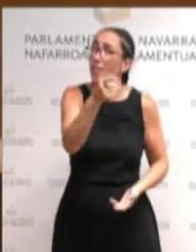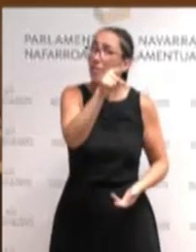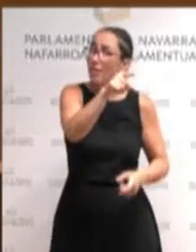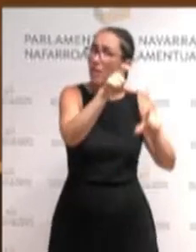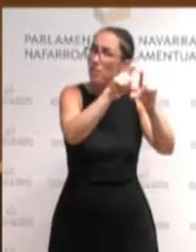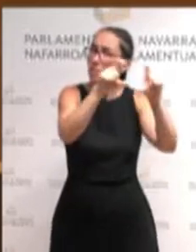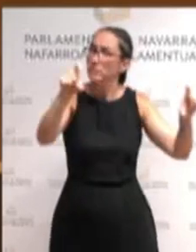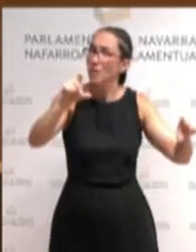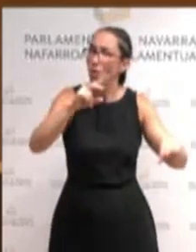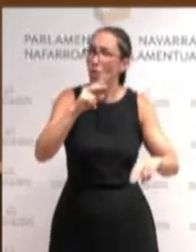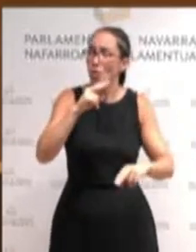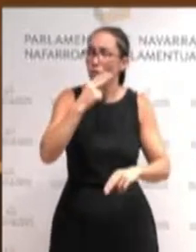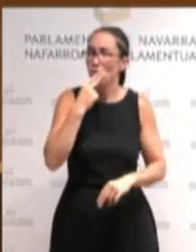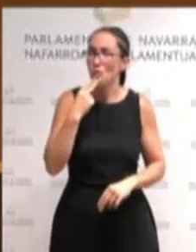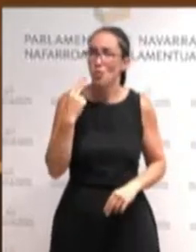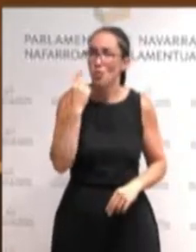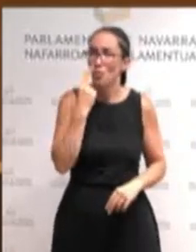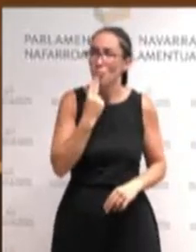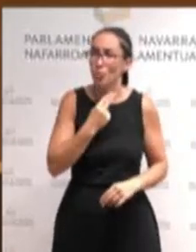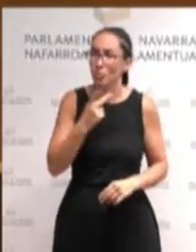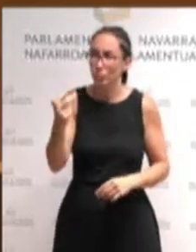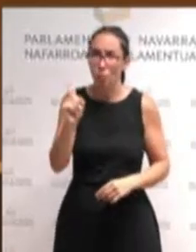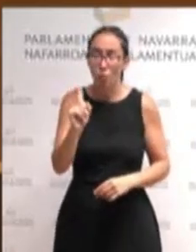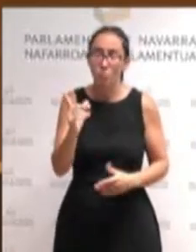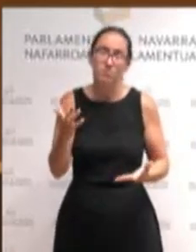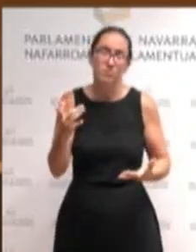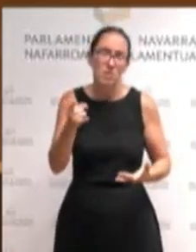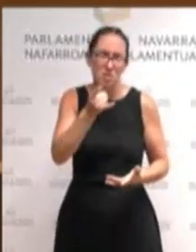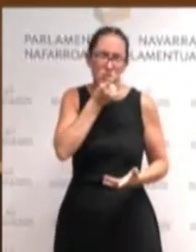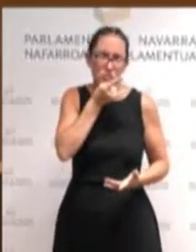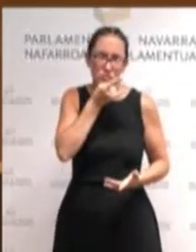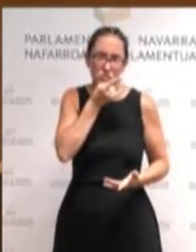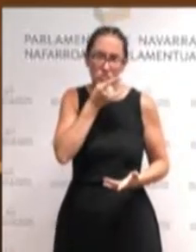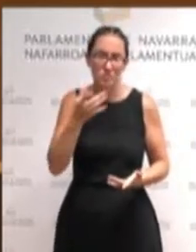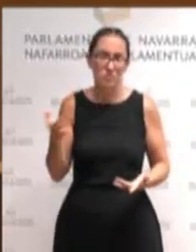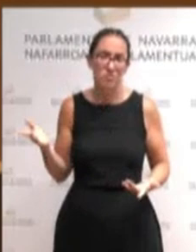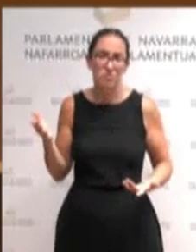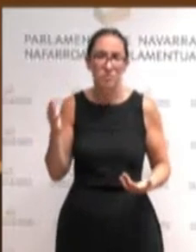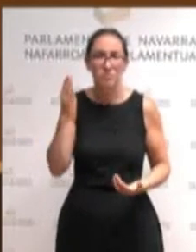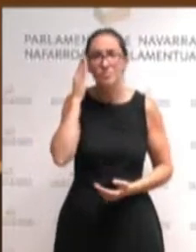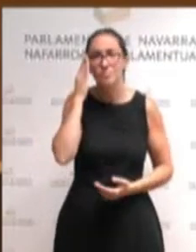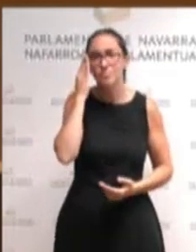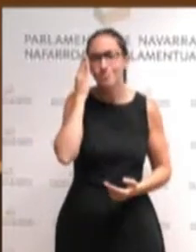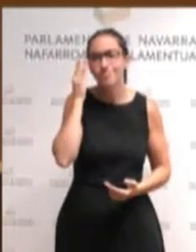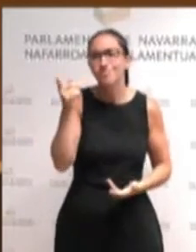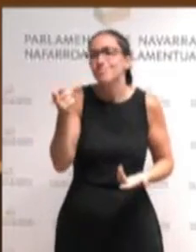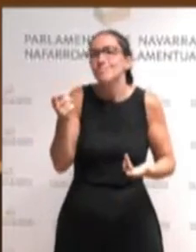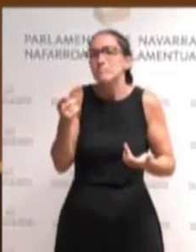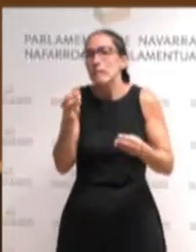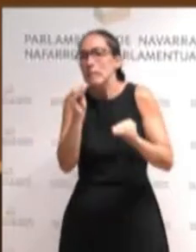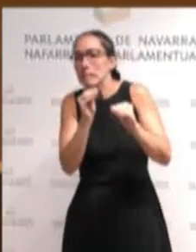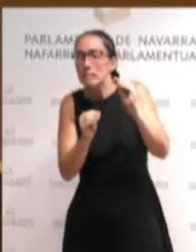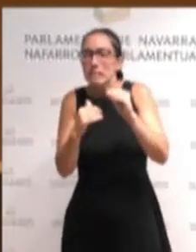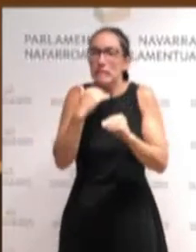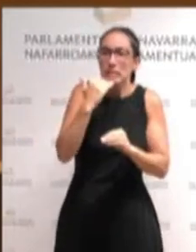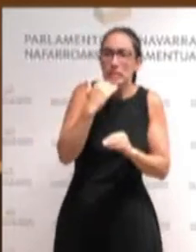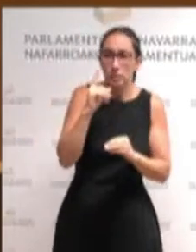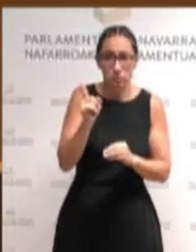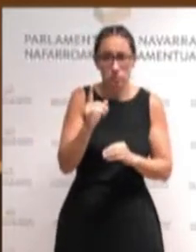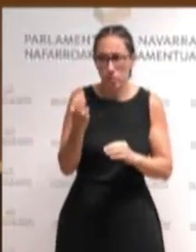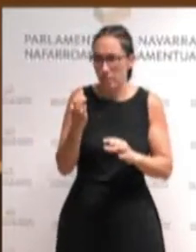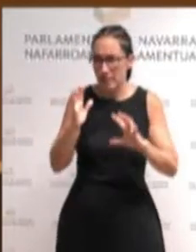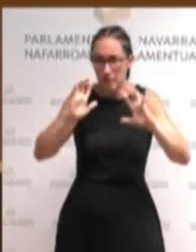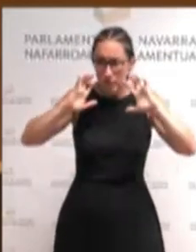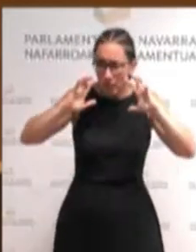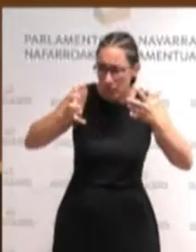Y en esta situación ya no va a valer con parches va a hacer falta mucha ambición para hacer frente a todos estos retos